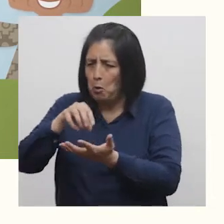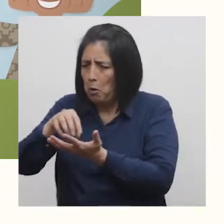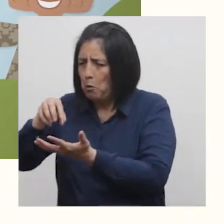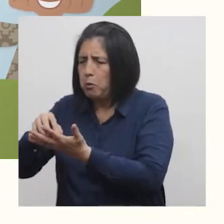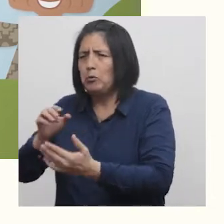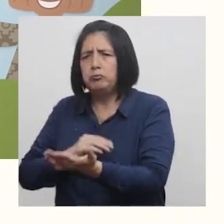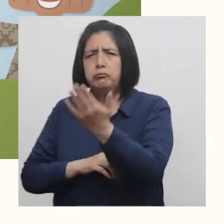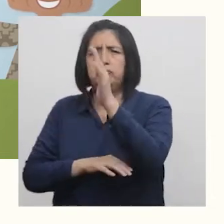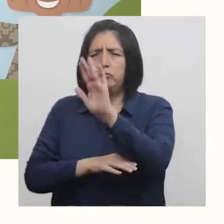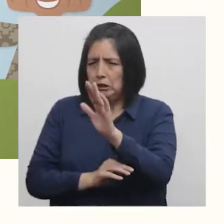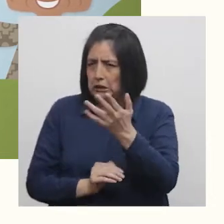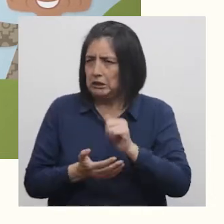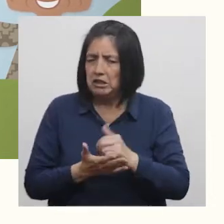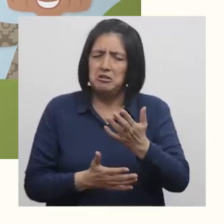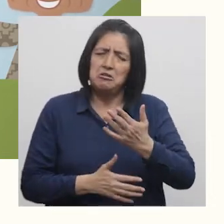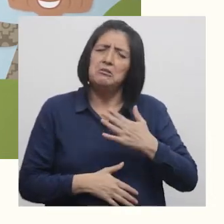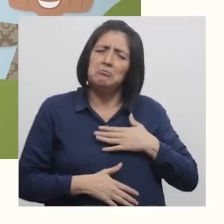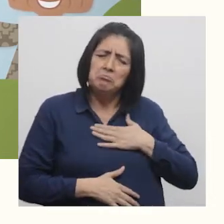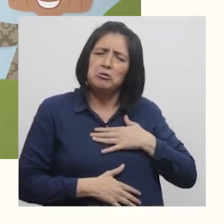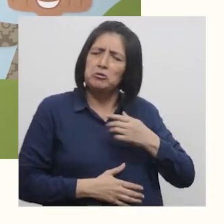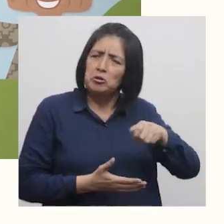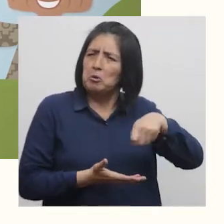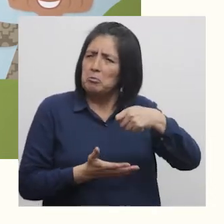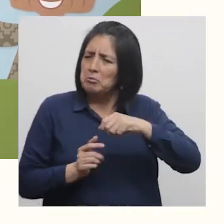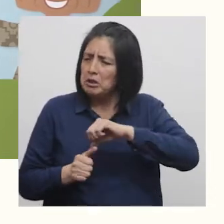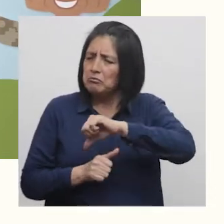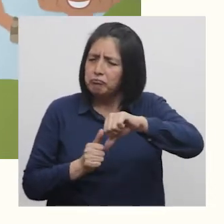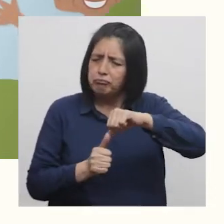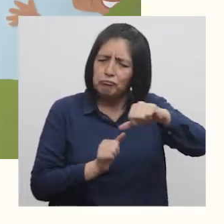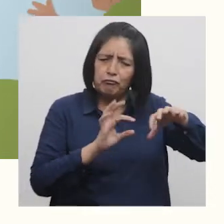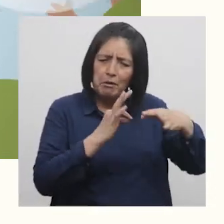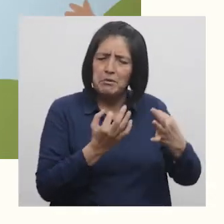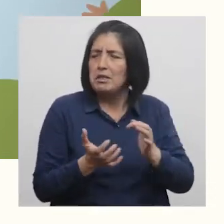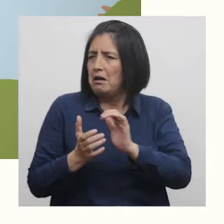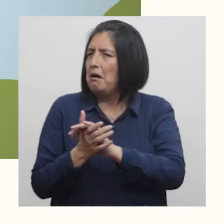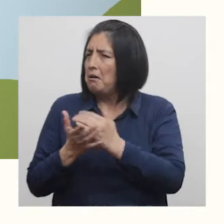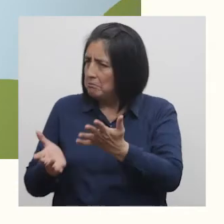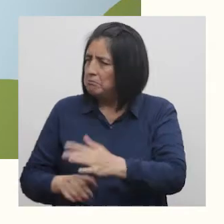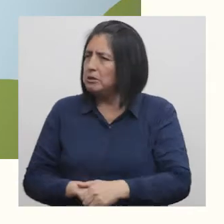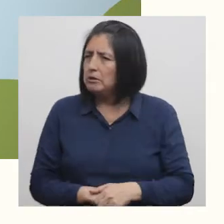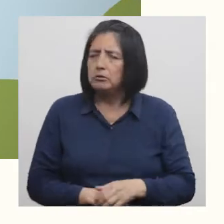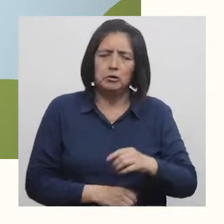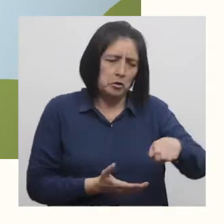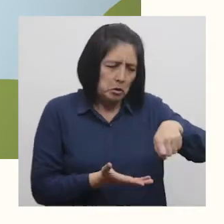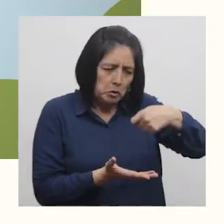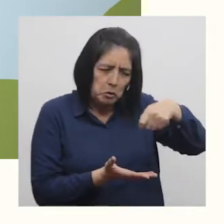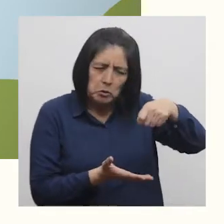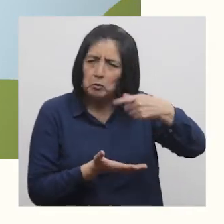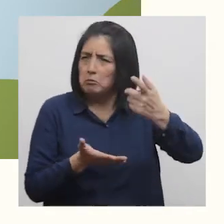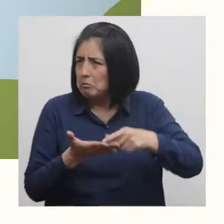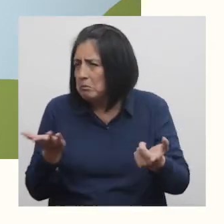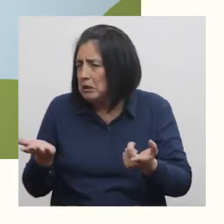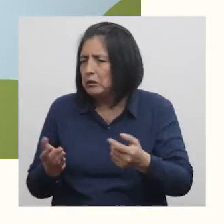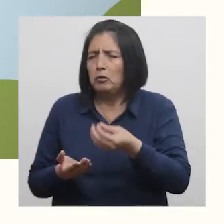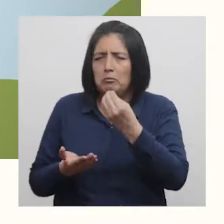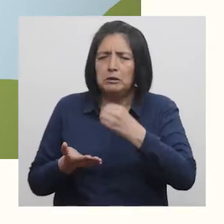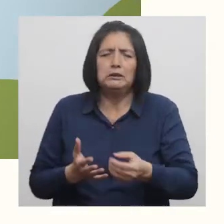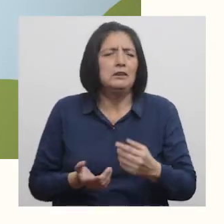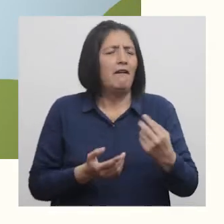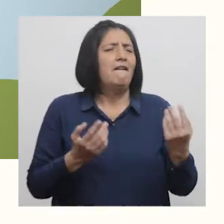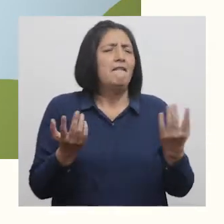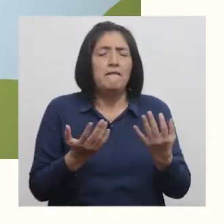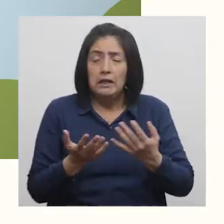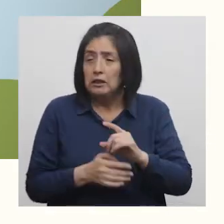día Disfrute de la alimentación en familia O con amigos Consume alimentos de temporada Frescos,